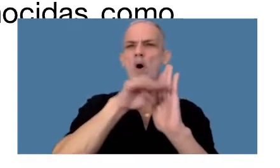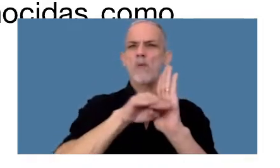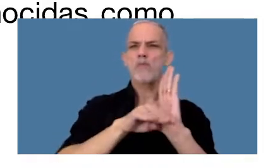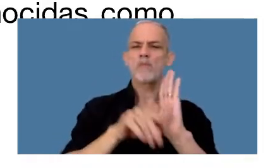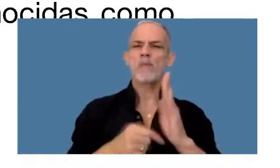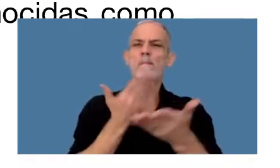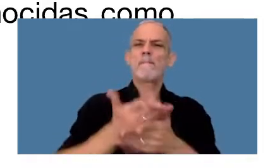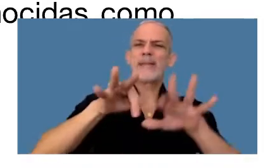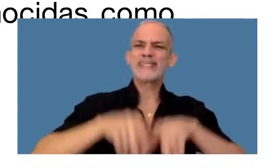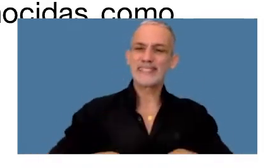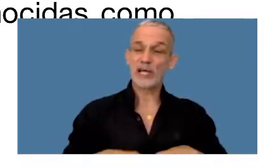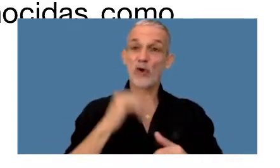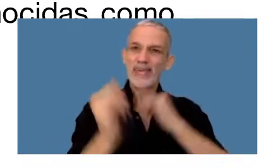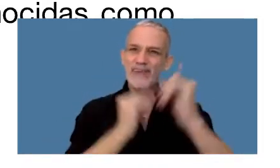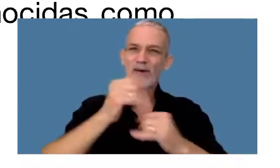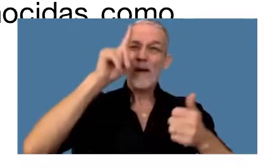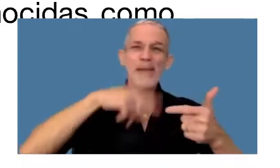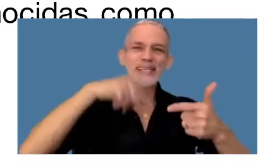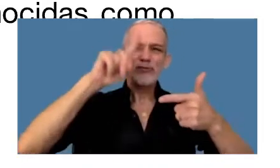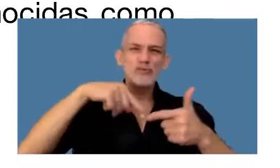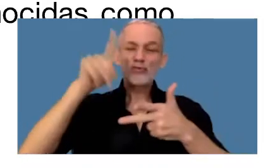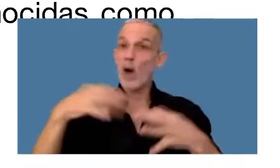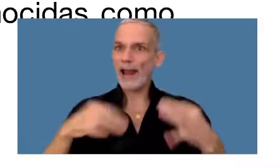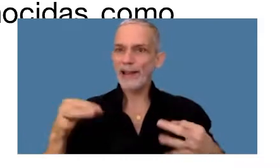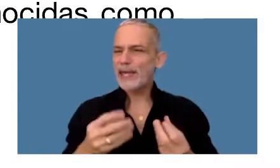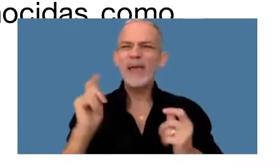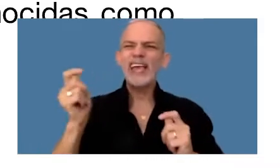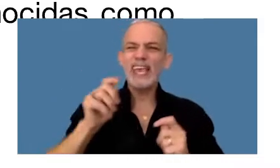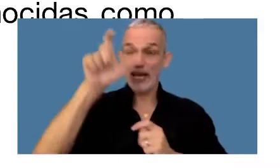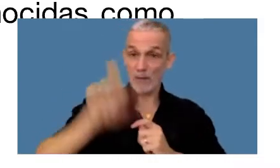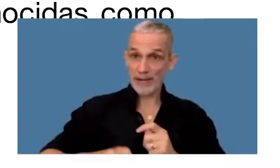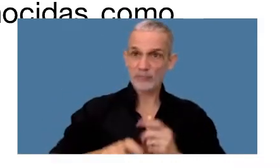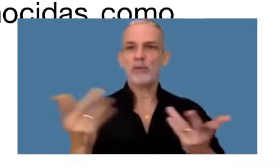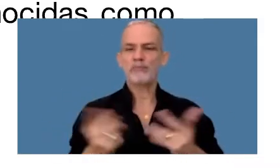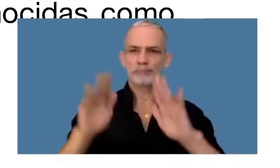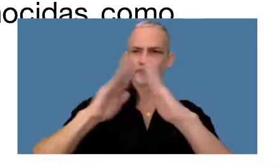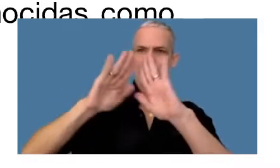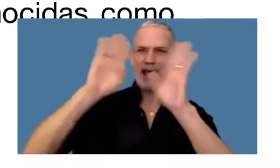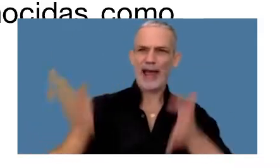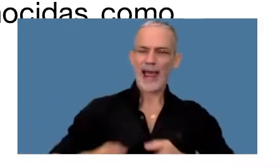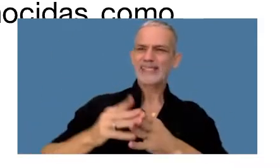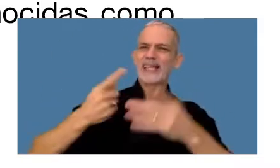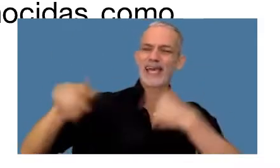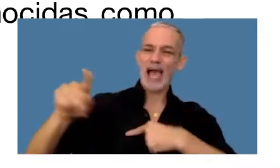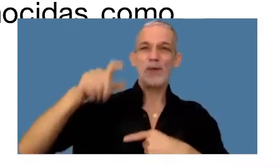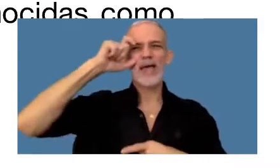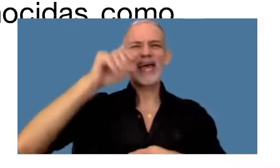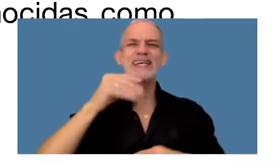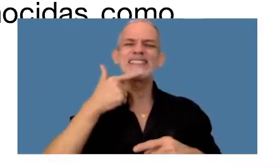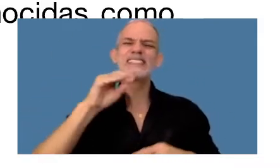presentación de informes mensuales que deben cumplir entre otros sujetos las casas de cambio de criptomonedas los exchanges